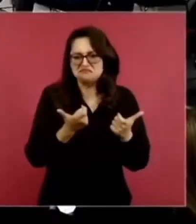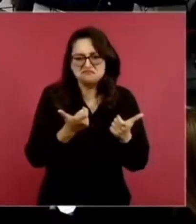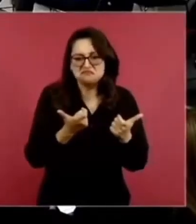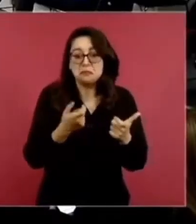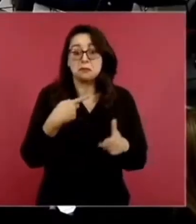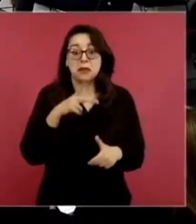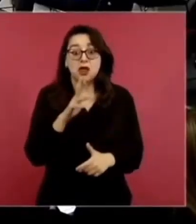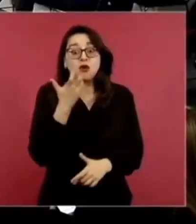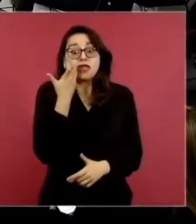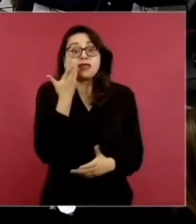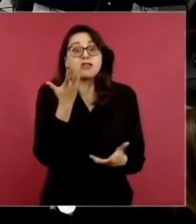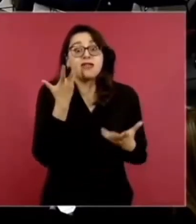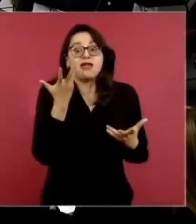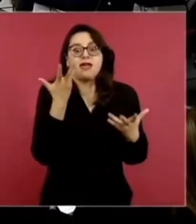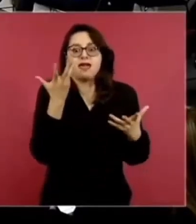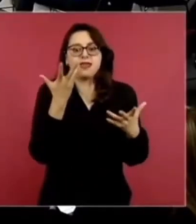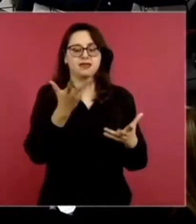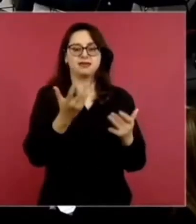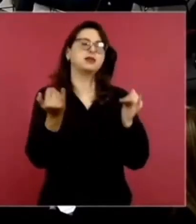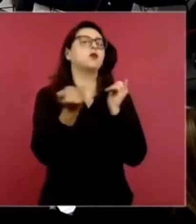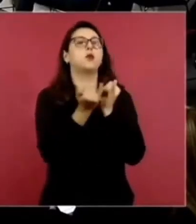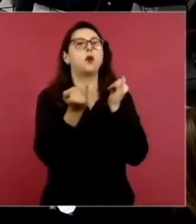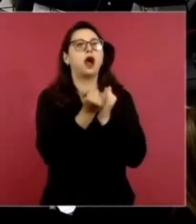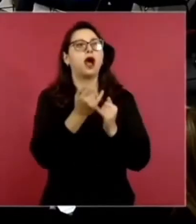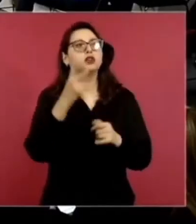¿Tienen ese pensamiento?